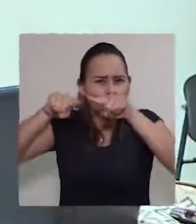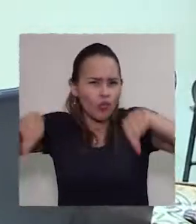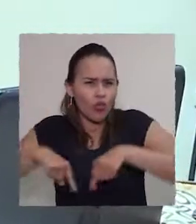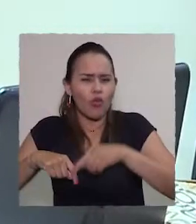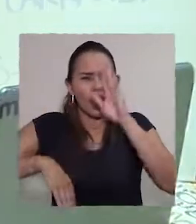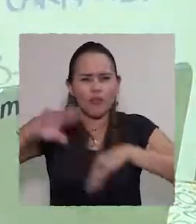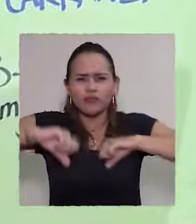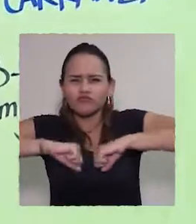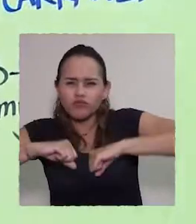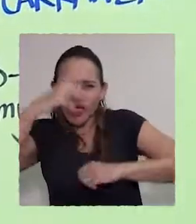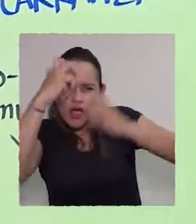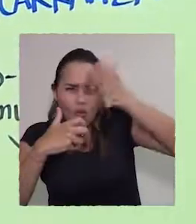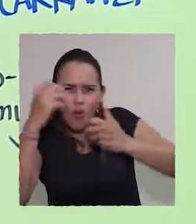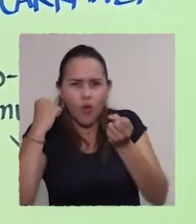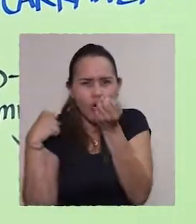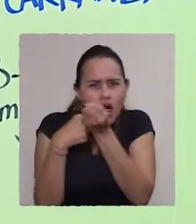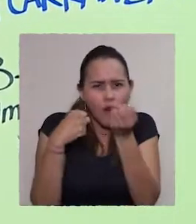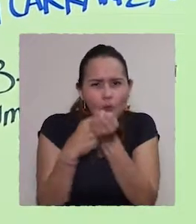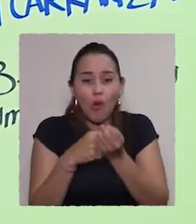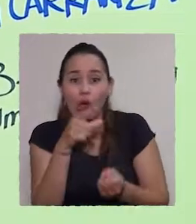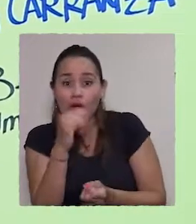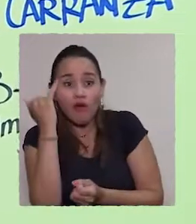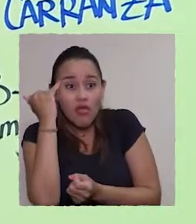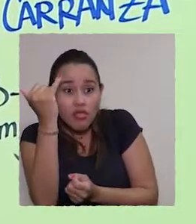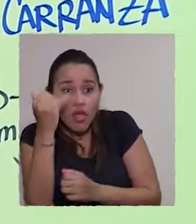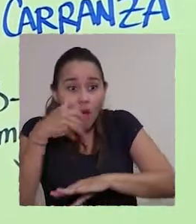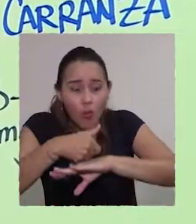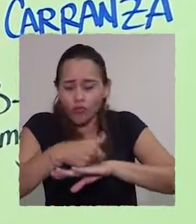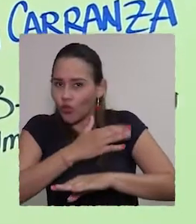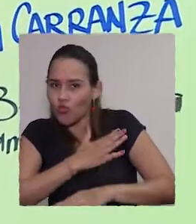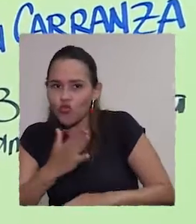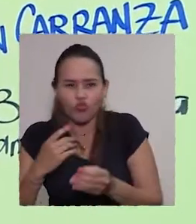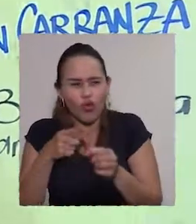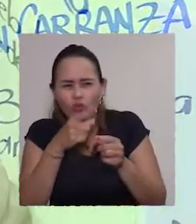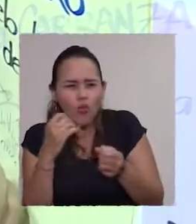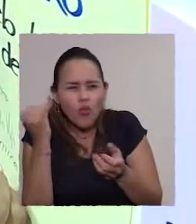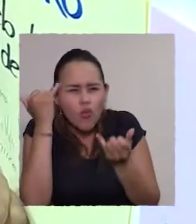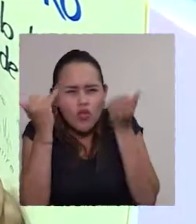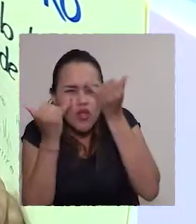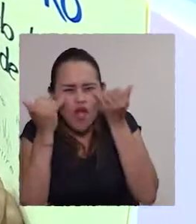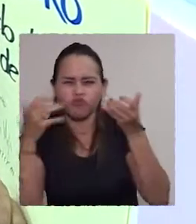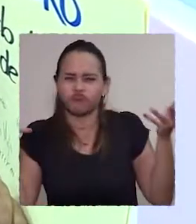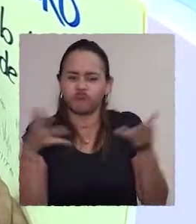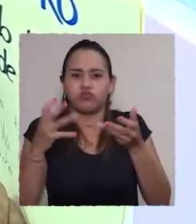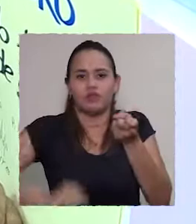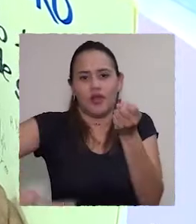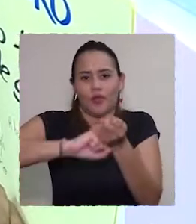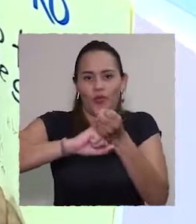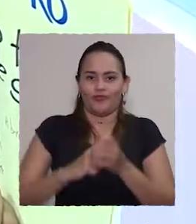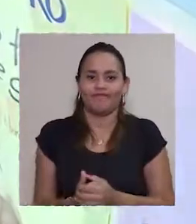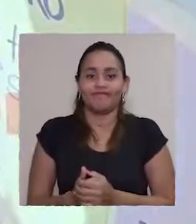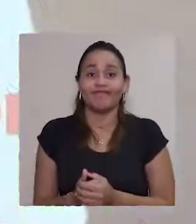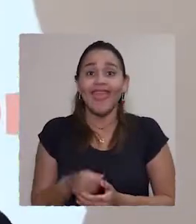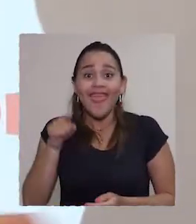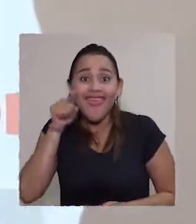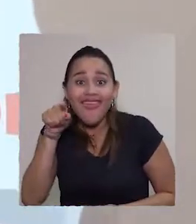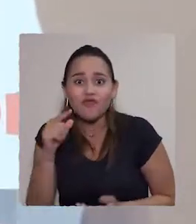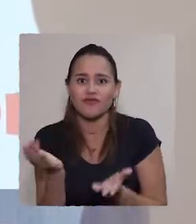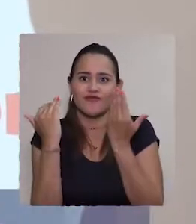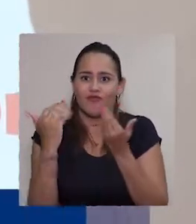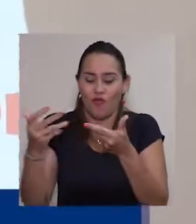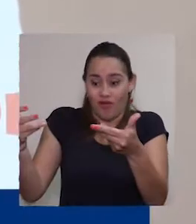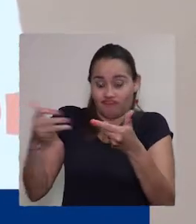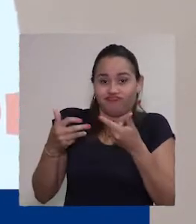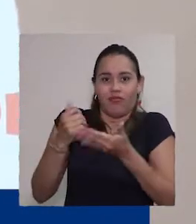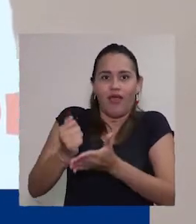verificar y velar por el desarrollo de las propuestas presentadas. Eso funciona muy bien porque el estudiante está impactando directamente